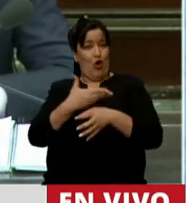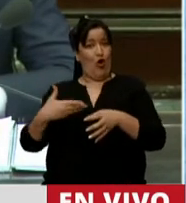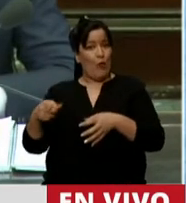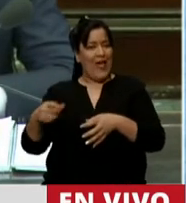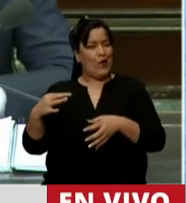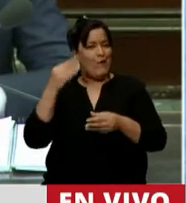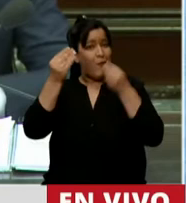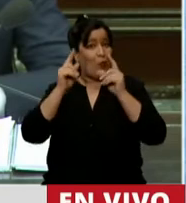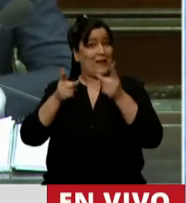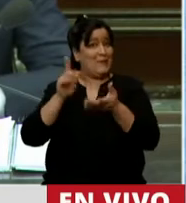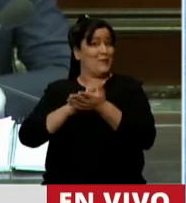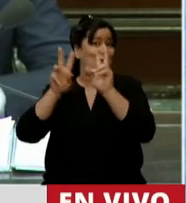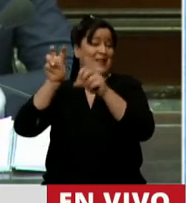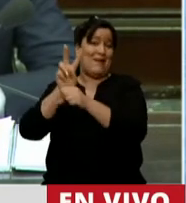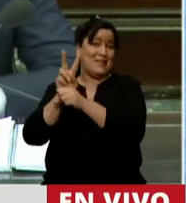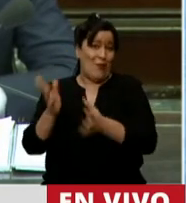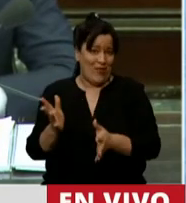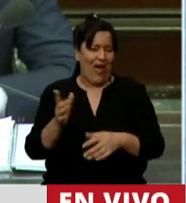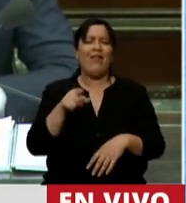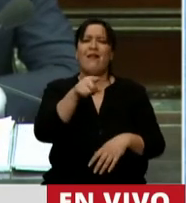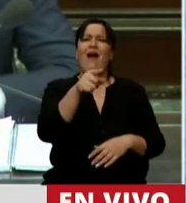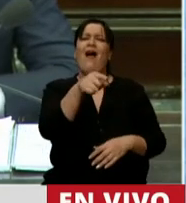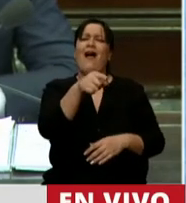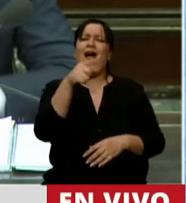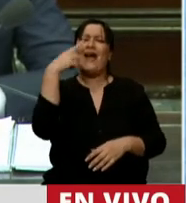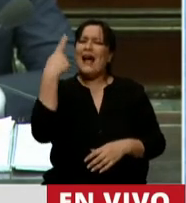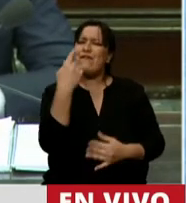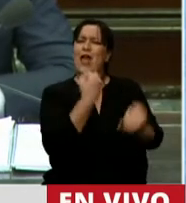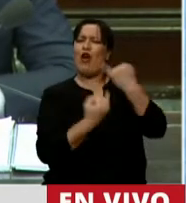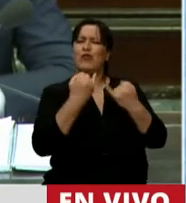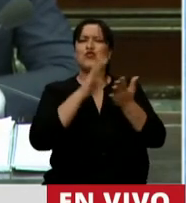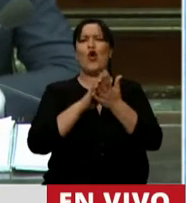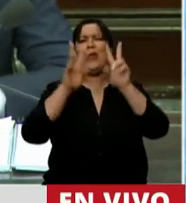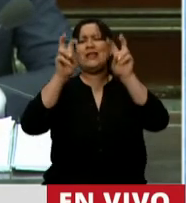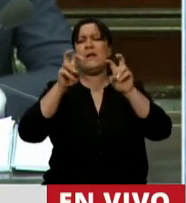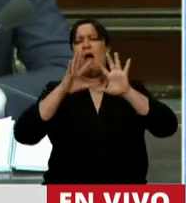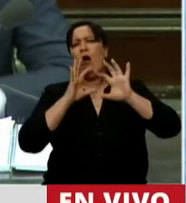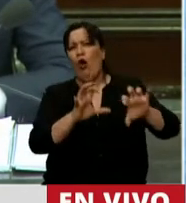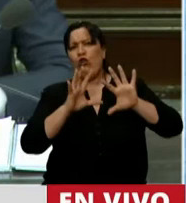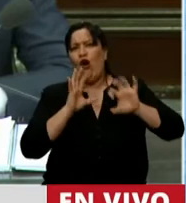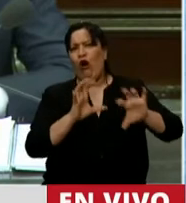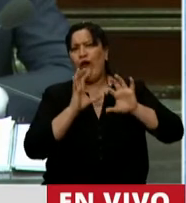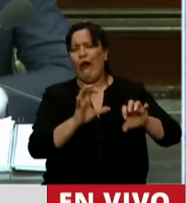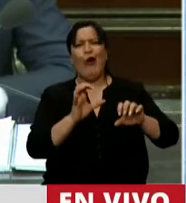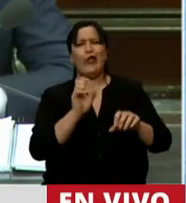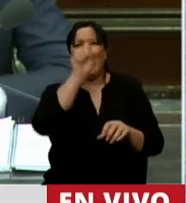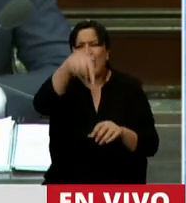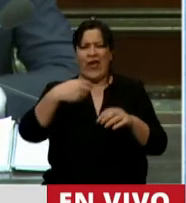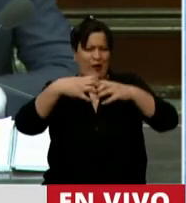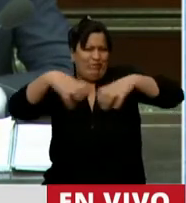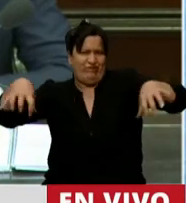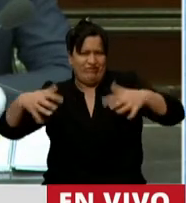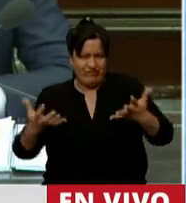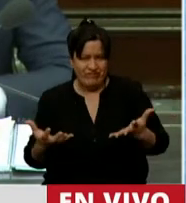Justamente se hablaba aquí, y usted bien planteaba, los discursos del odio, que no sirven para nada y que desunen a nuestro pueblo.